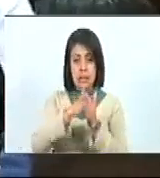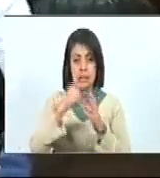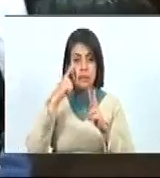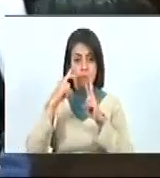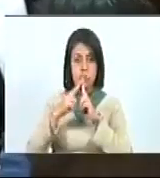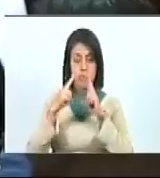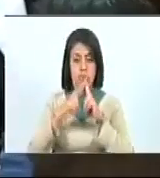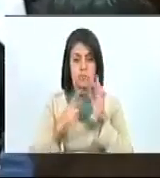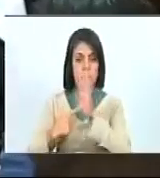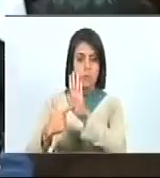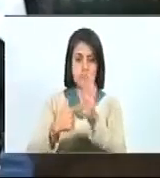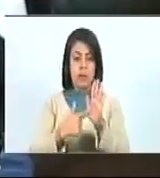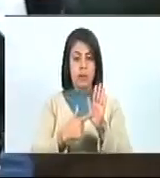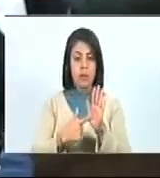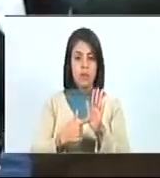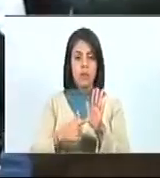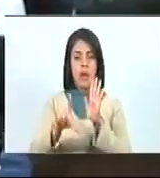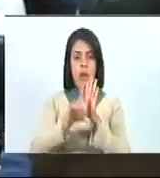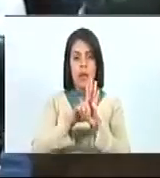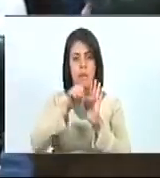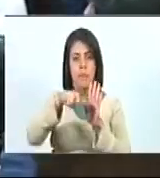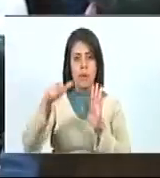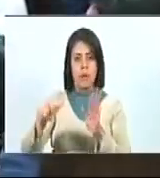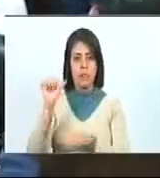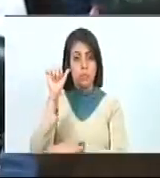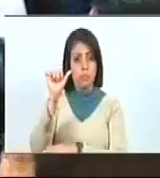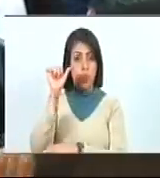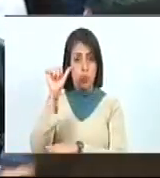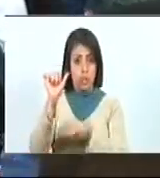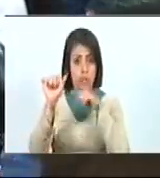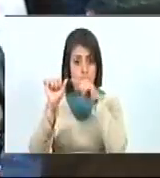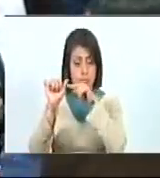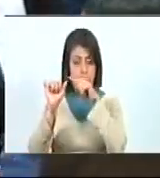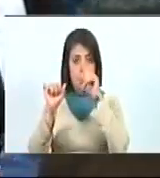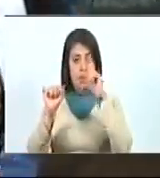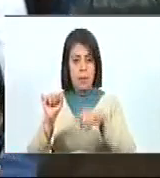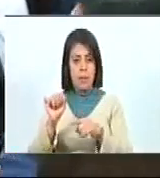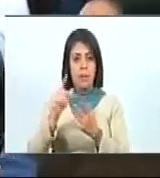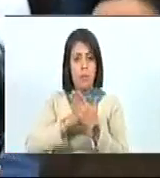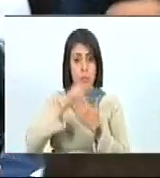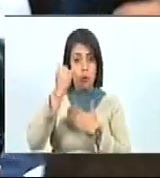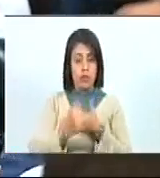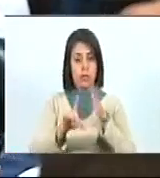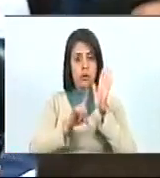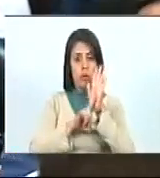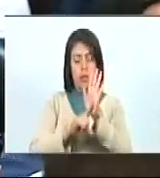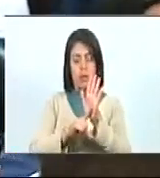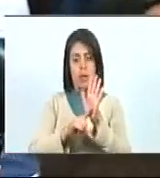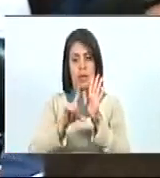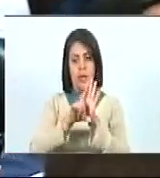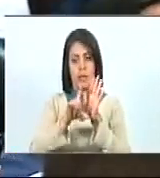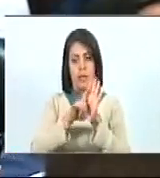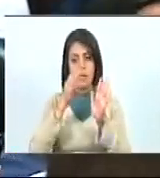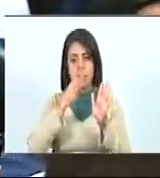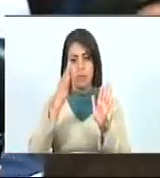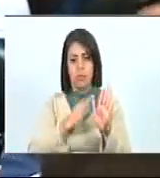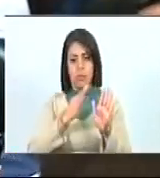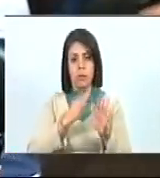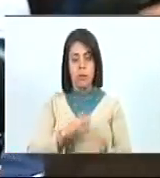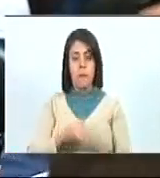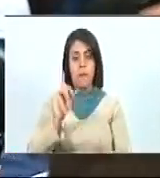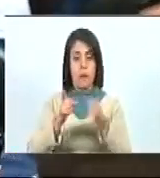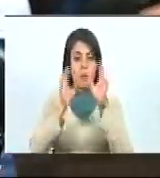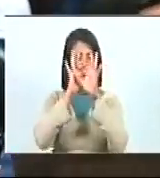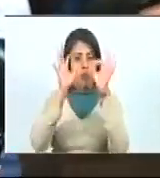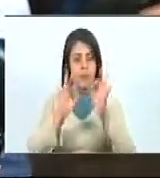nosotros hemos presentado la ley para las personas con trastornos del espectro autista. Estamos presentando este proyecto de ley que garantiza de